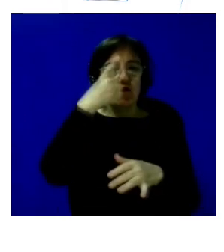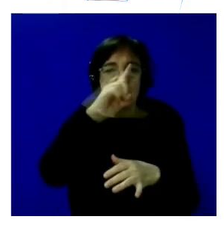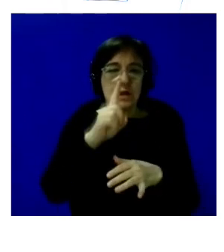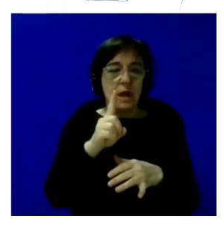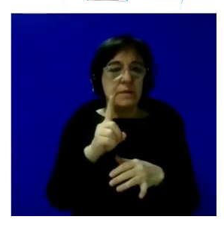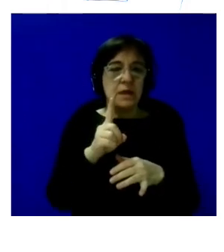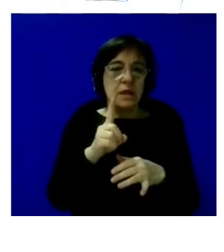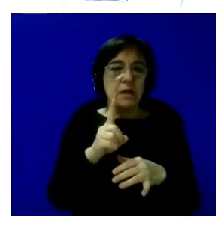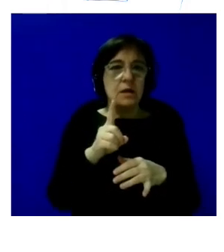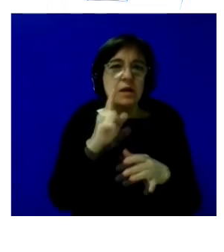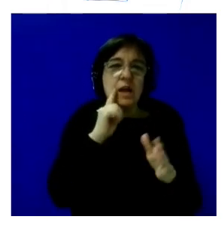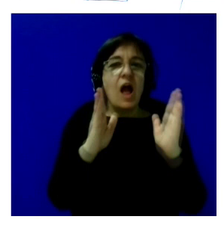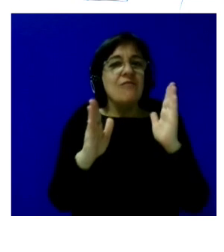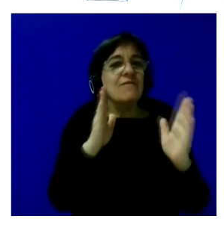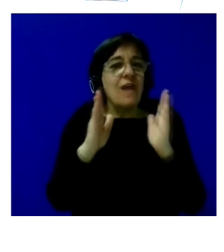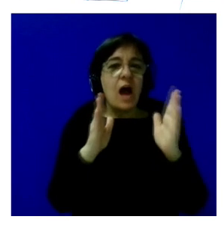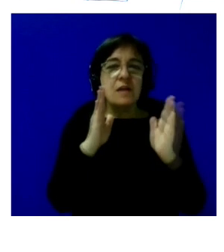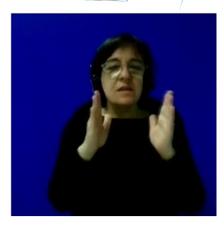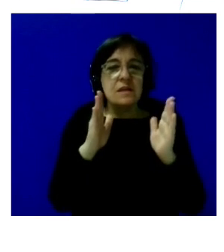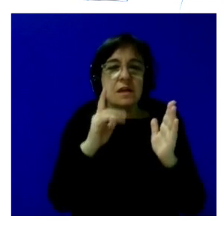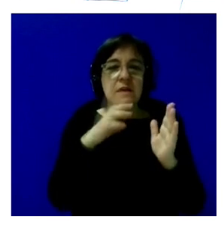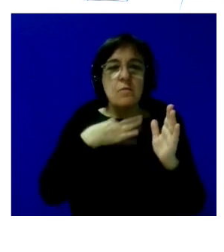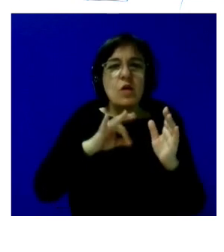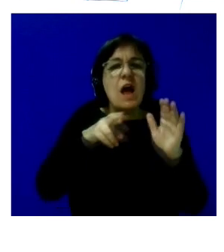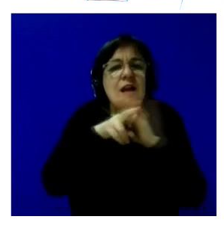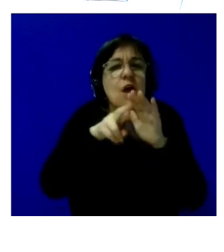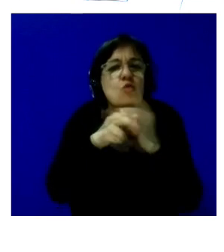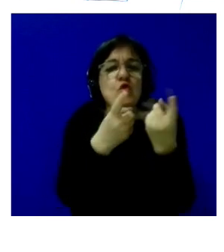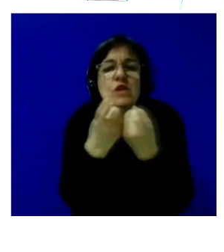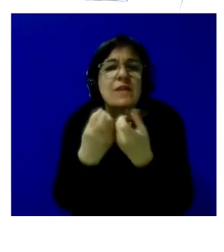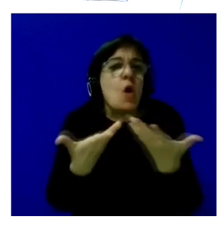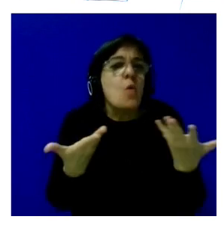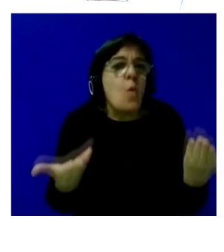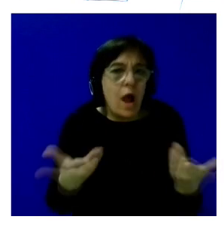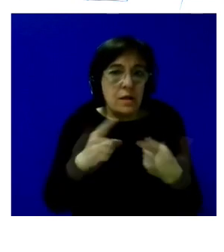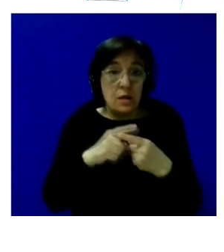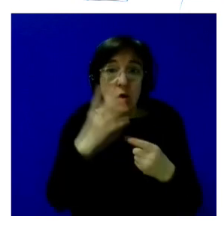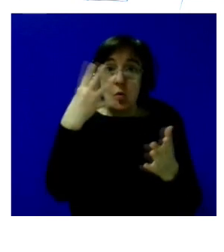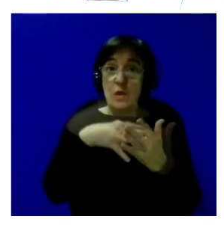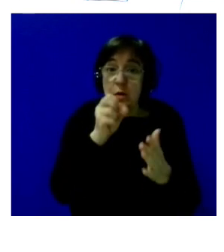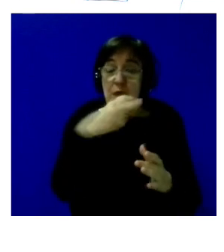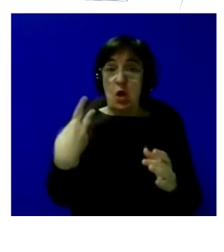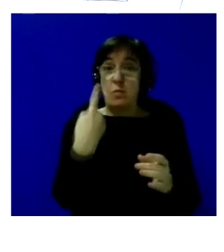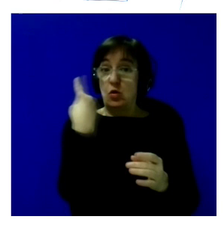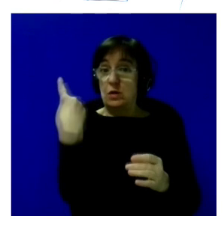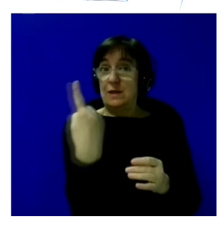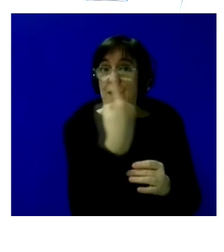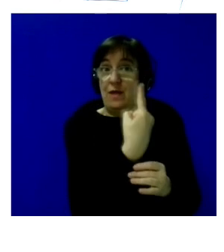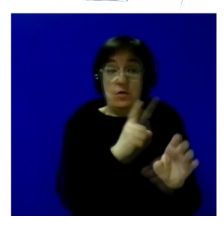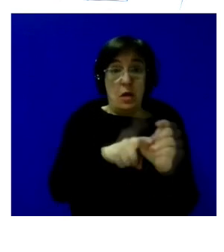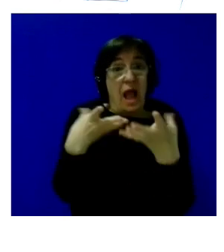todavía en esta fase de pilotaje es decir que recursos podían ser necesarios que con 4.000 euros por participantes para estos